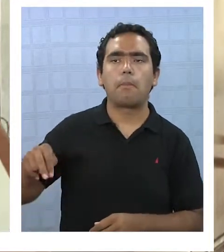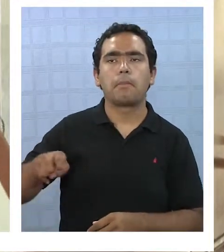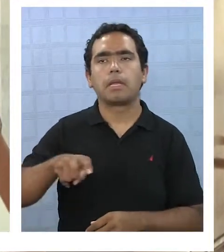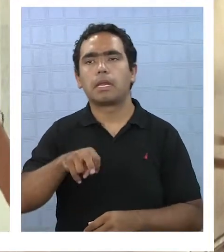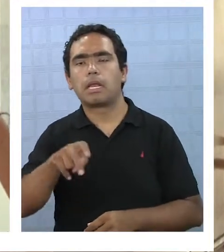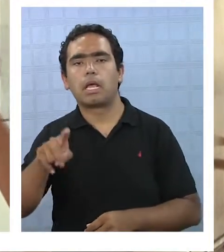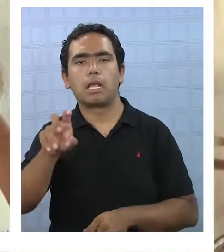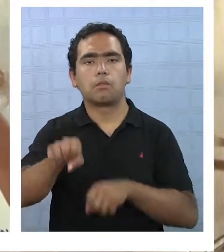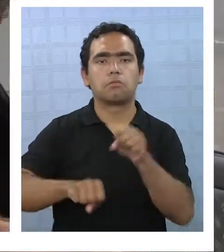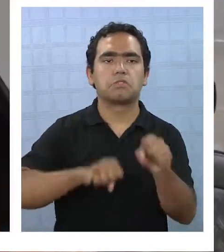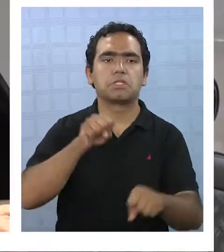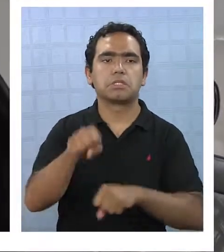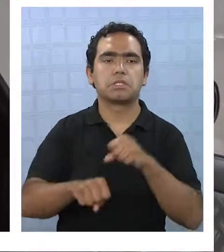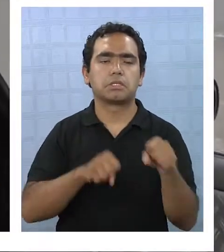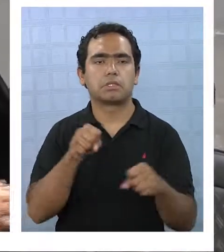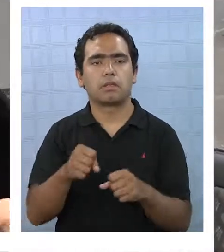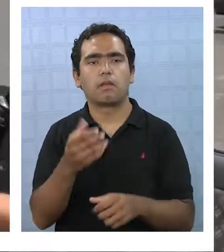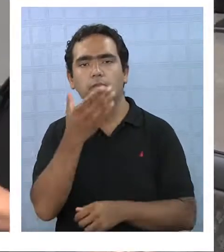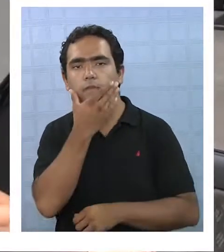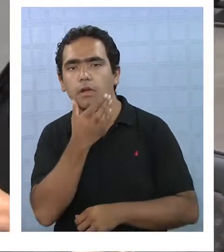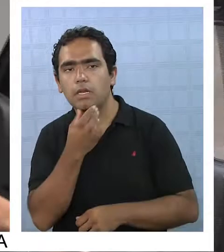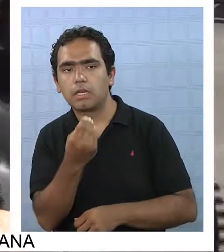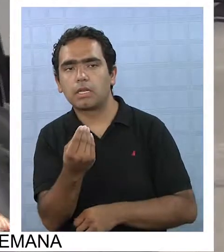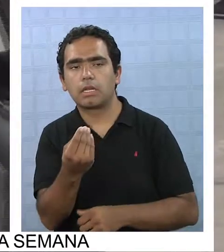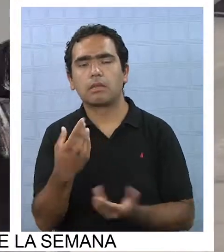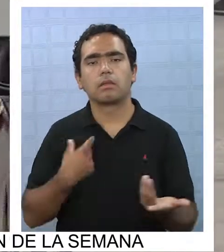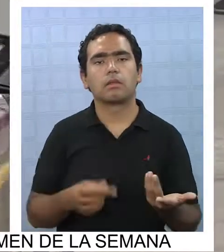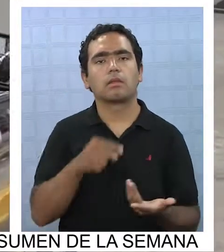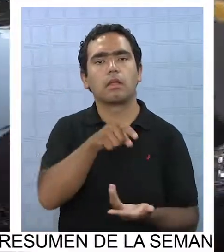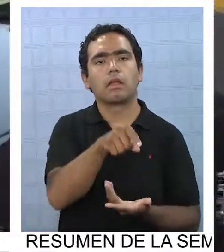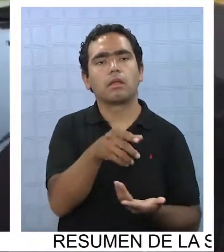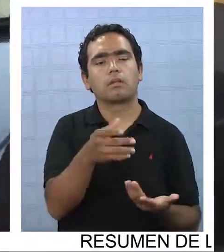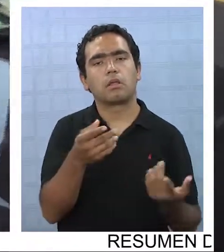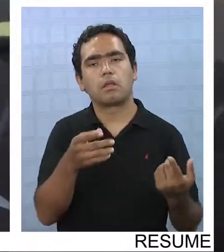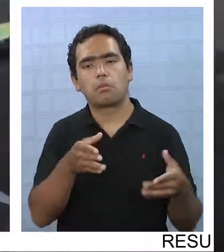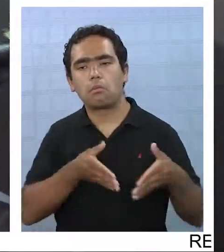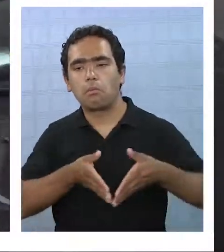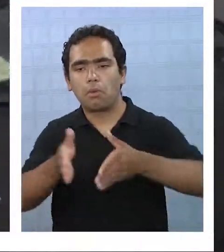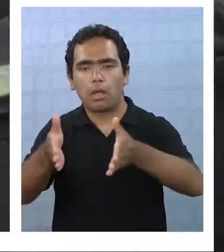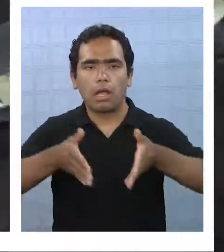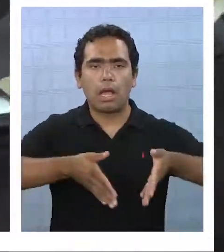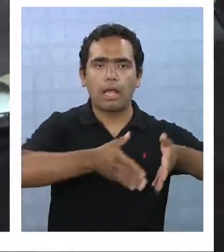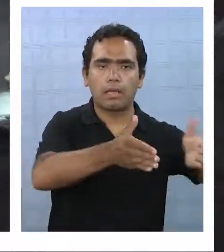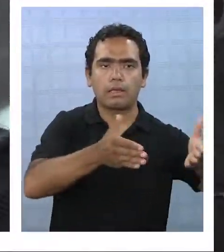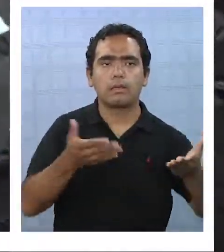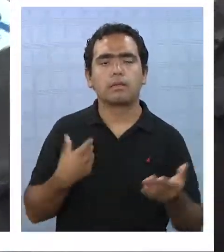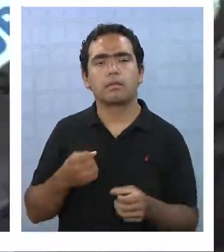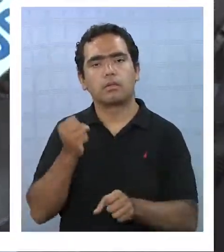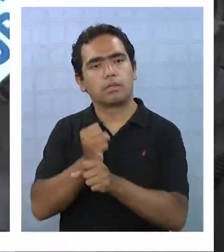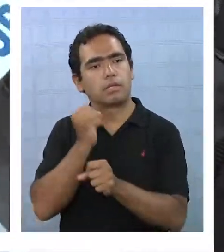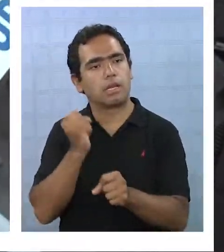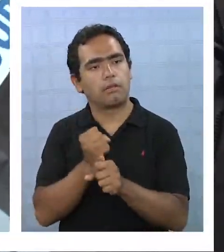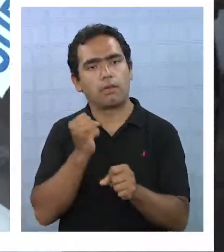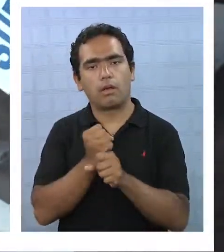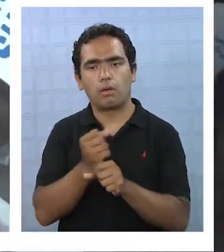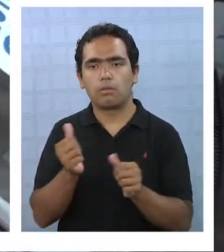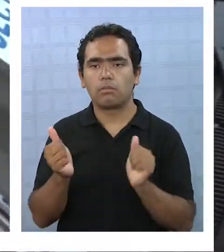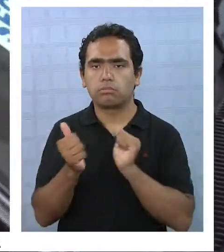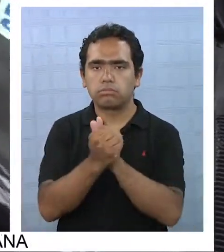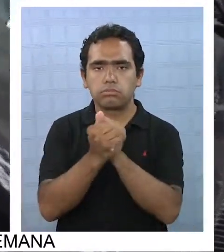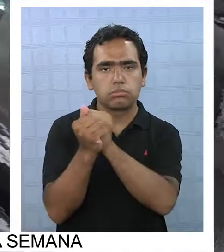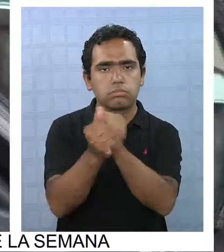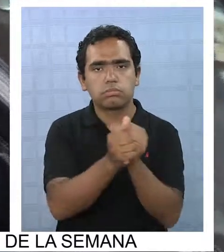en bicicleta, se hacen vías bonitas, parques conectados, y es todo un trabajo que se hace en conjunto con la comunidad.